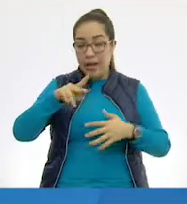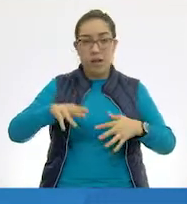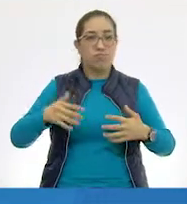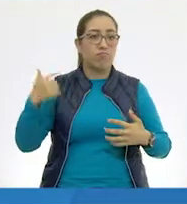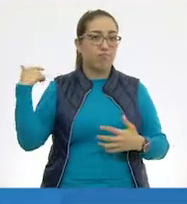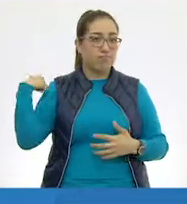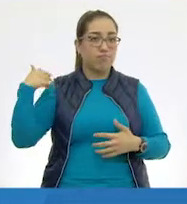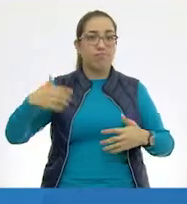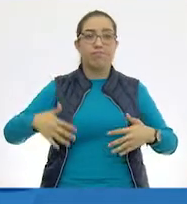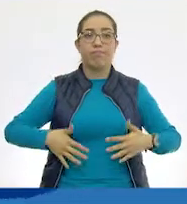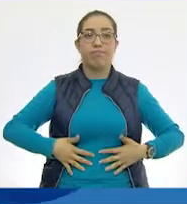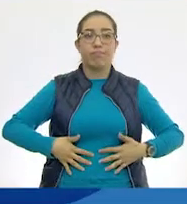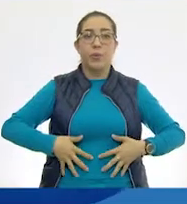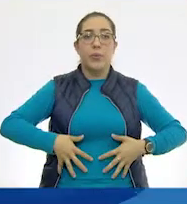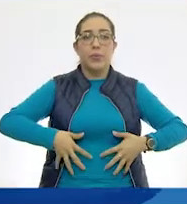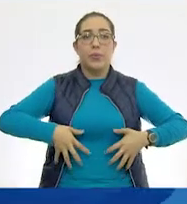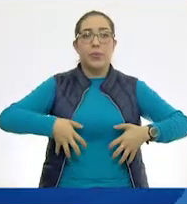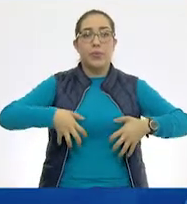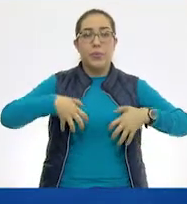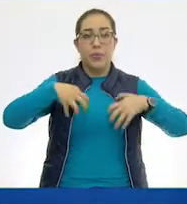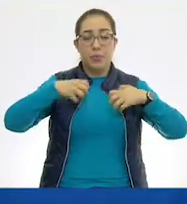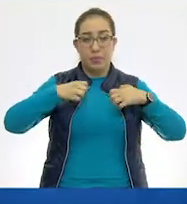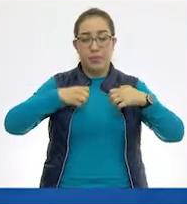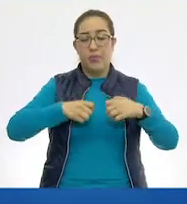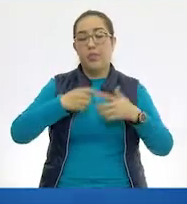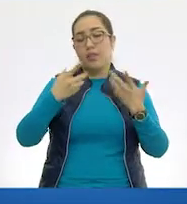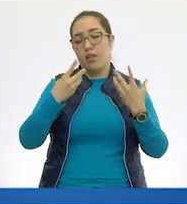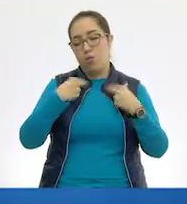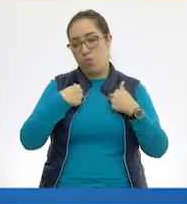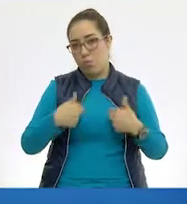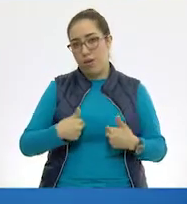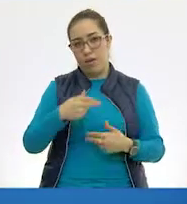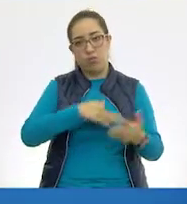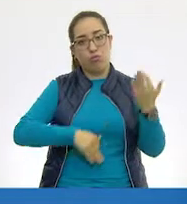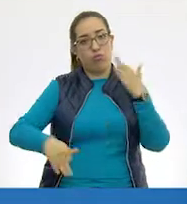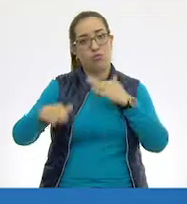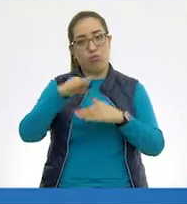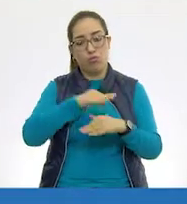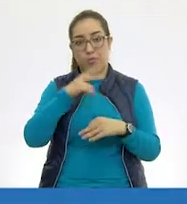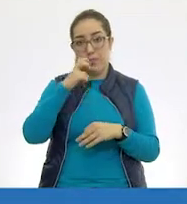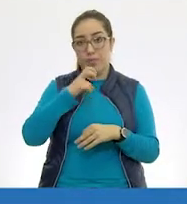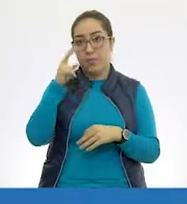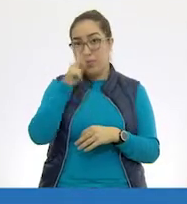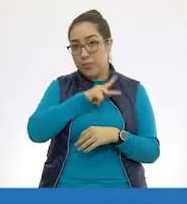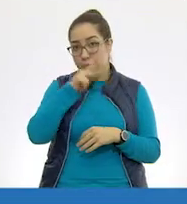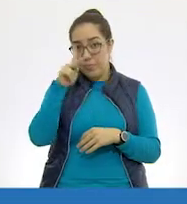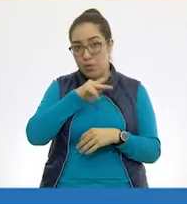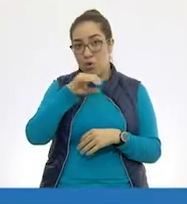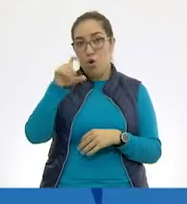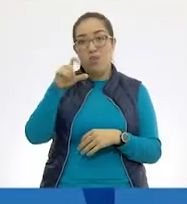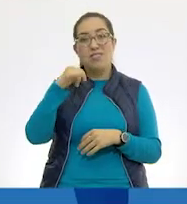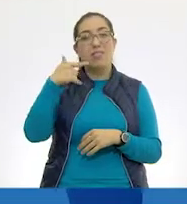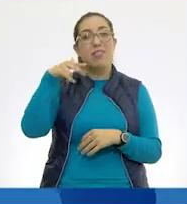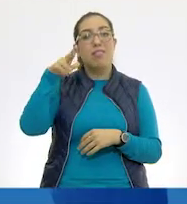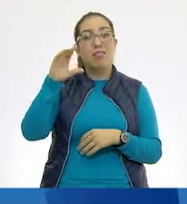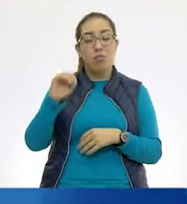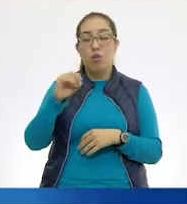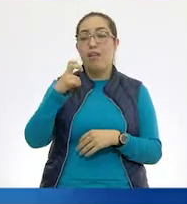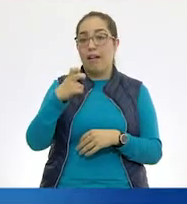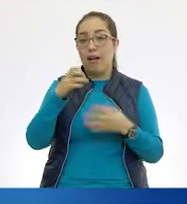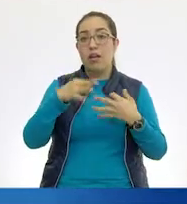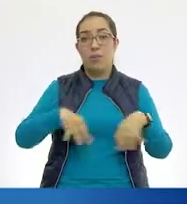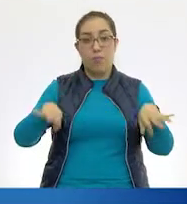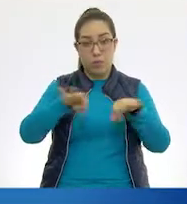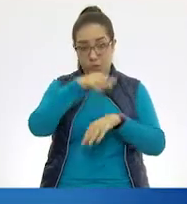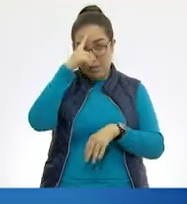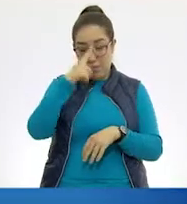comparten los seres vivos. Luego, el siguiente punto que me acordé es que el oxígeno es importante porque ayuda a que nuestro cuerpo genere